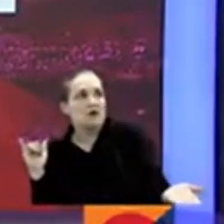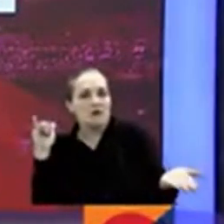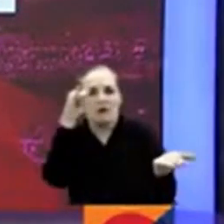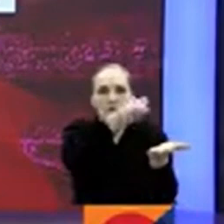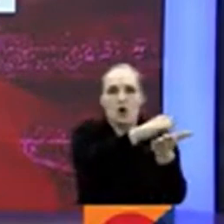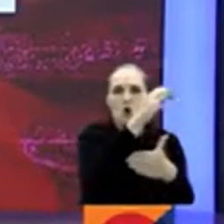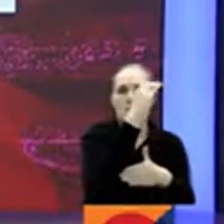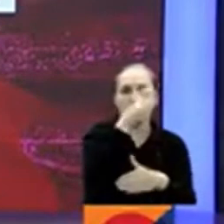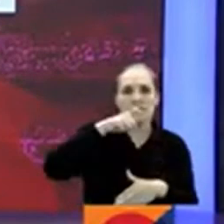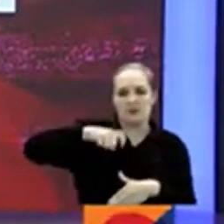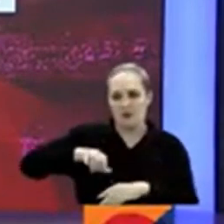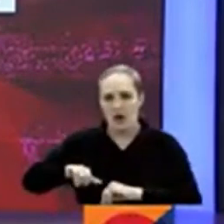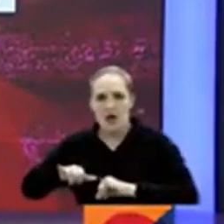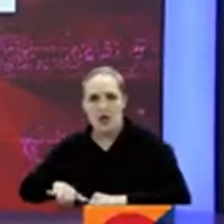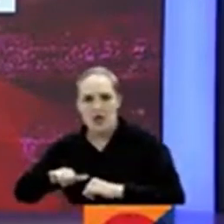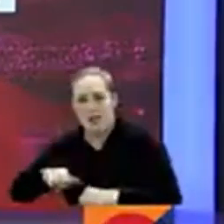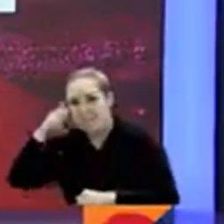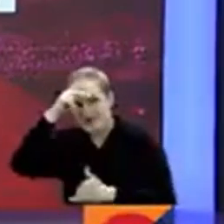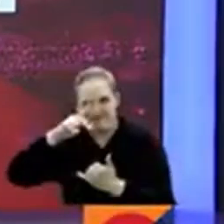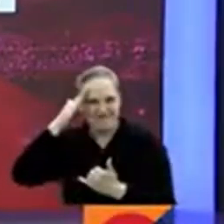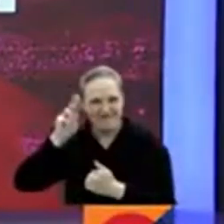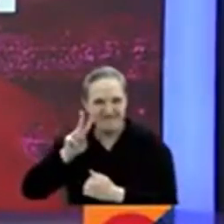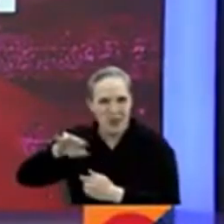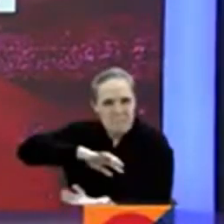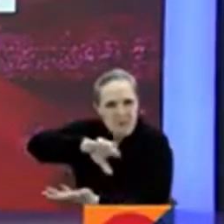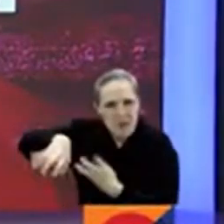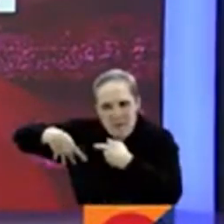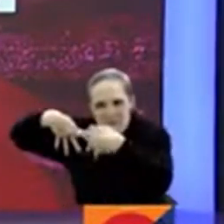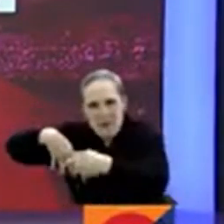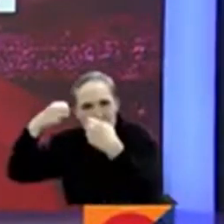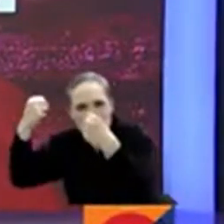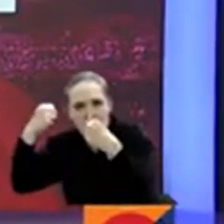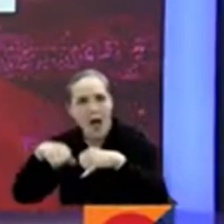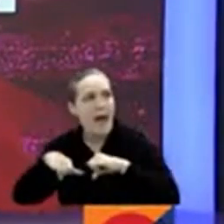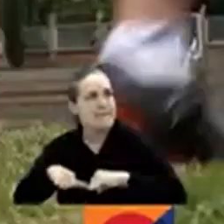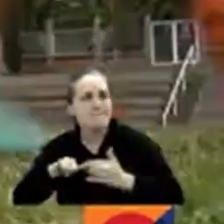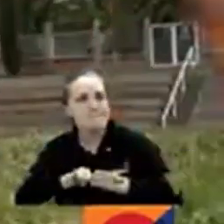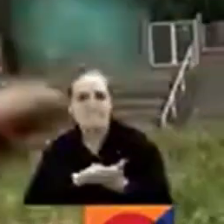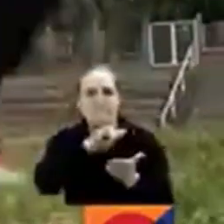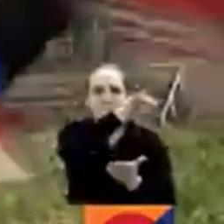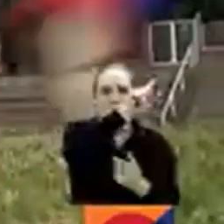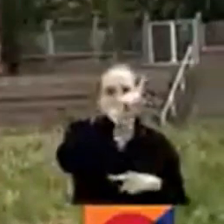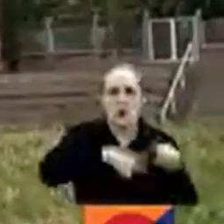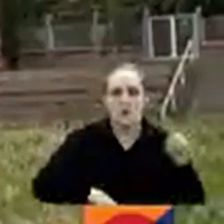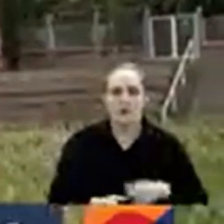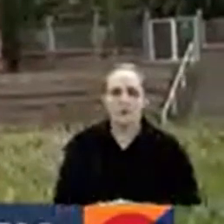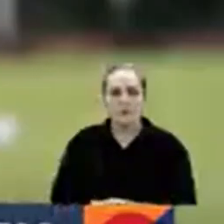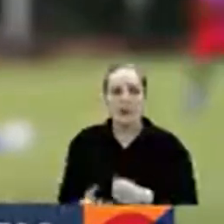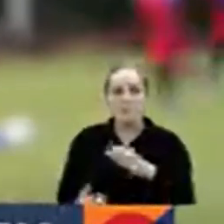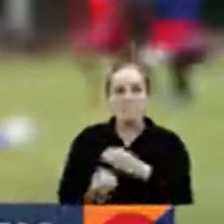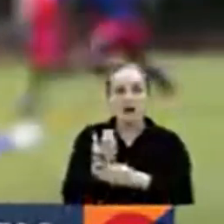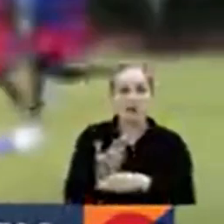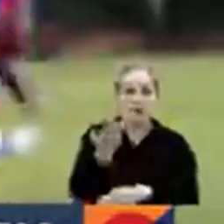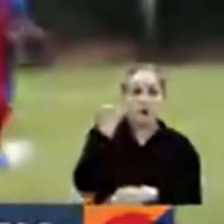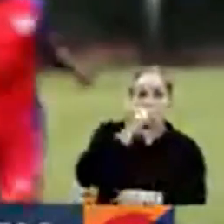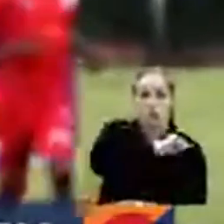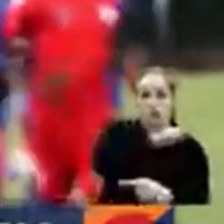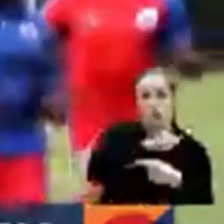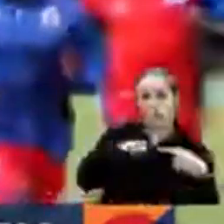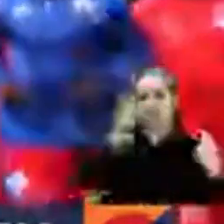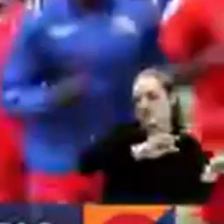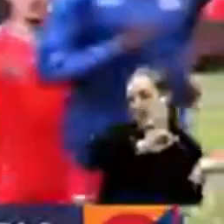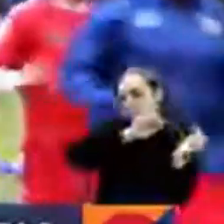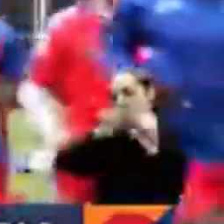situación social y política en el vecino país lo tienen en Arequipa. Pasto llegó hace más de una semana a Perú para